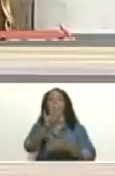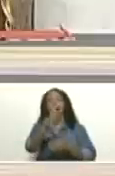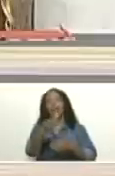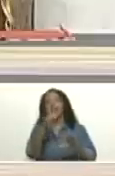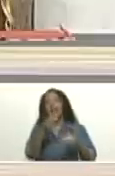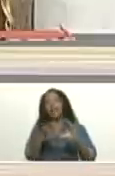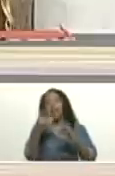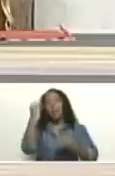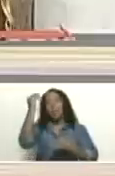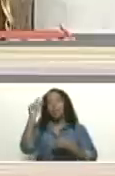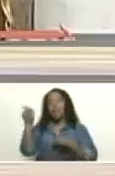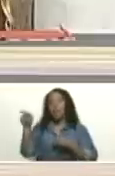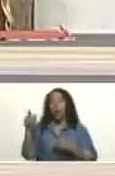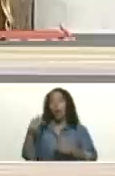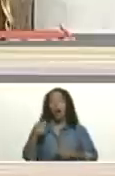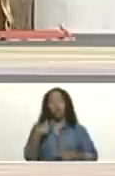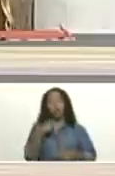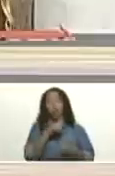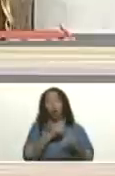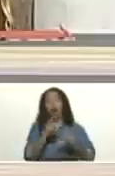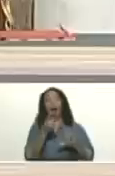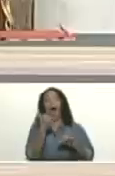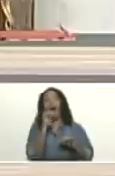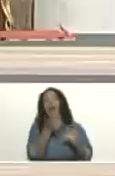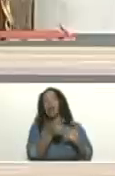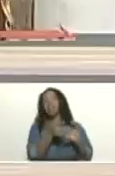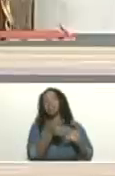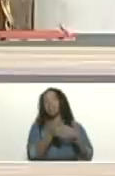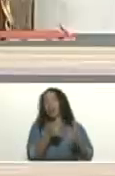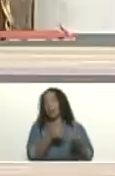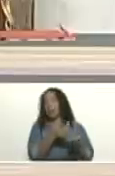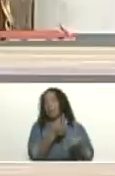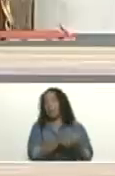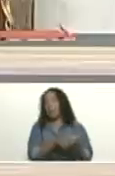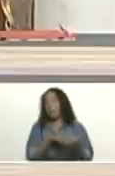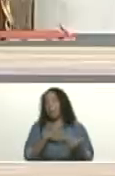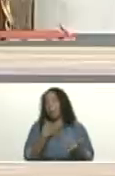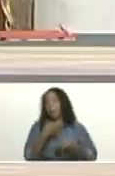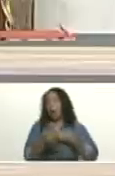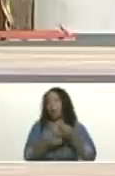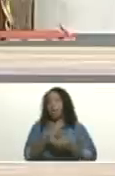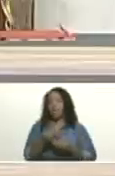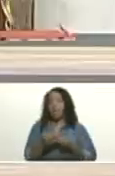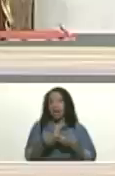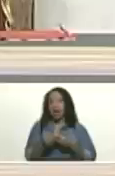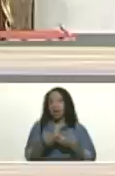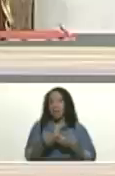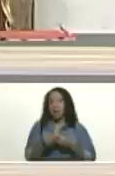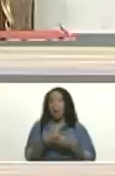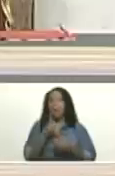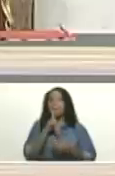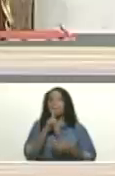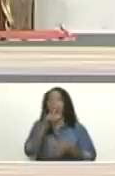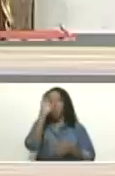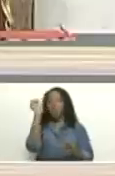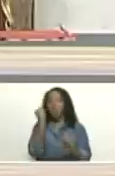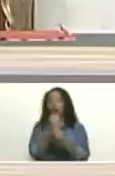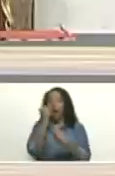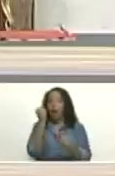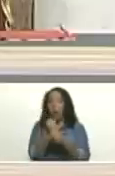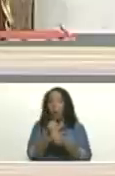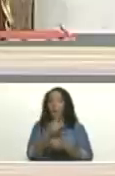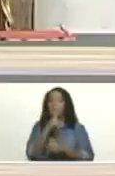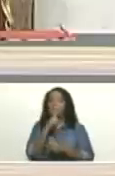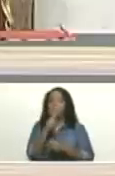Hay quienes creen que tienen licencia para mal obrar, para